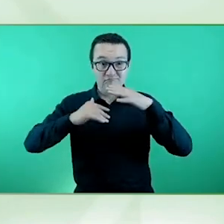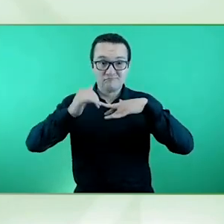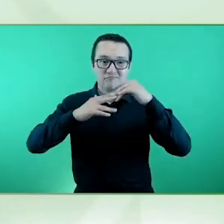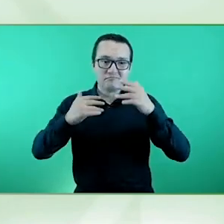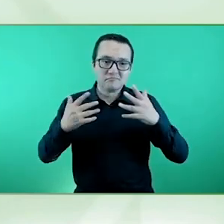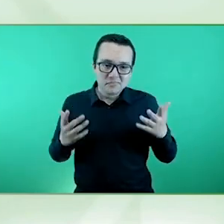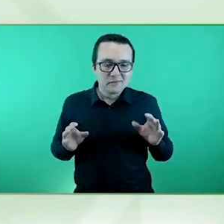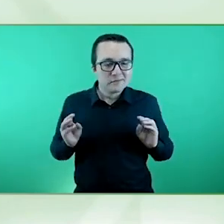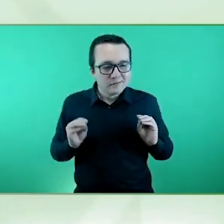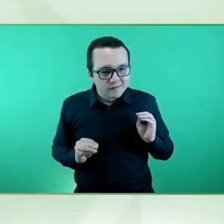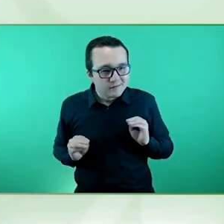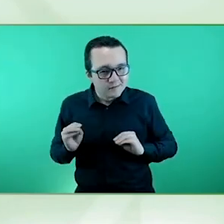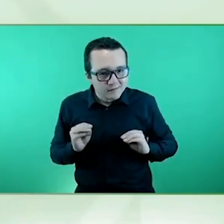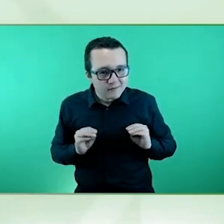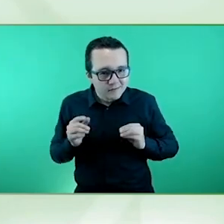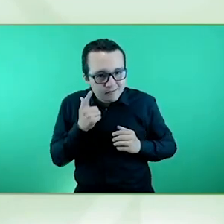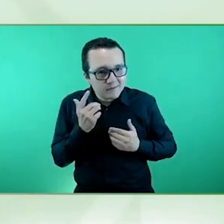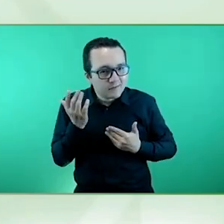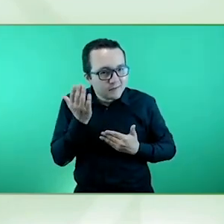intentamos es